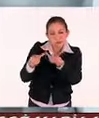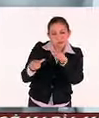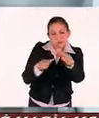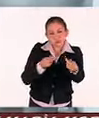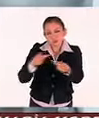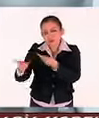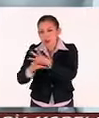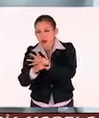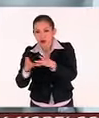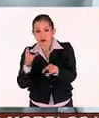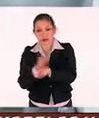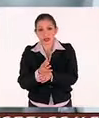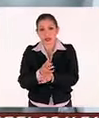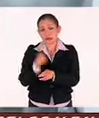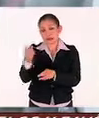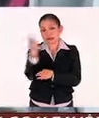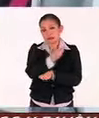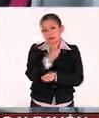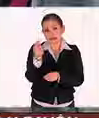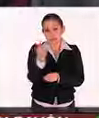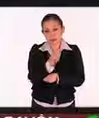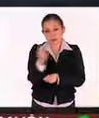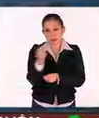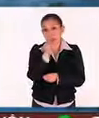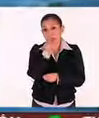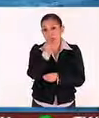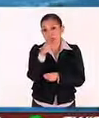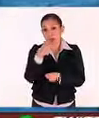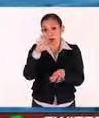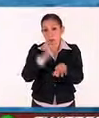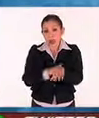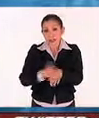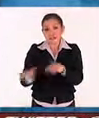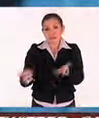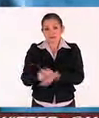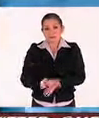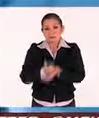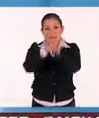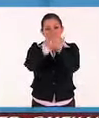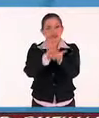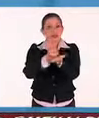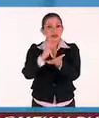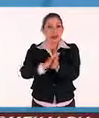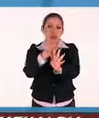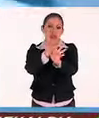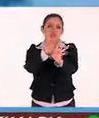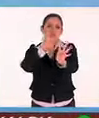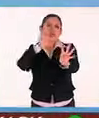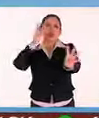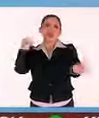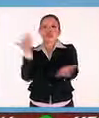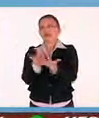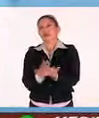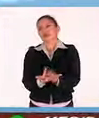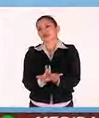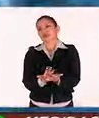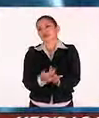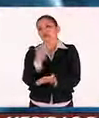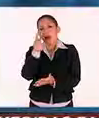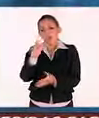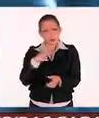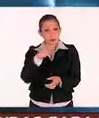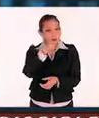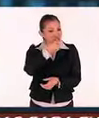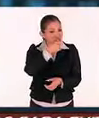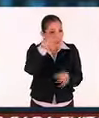las cosas, es necesario mejorarlas aún más, que no haya esas largas filas de espera, asegurar que haya los